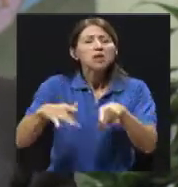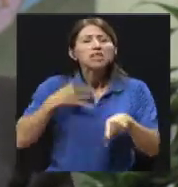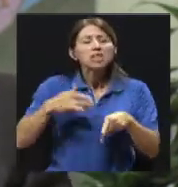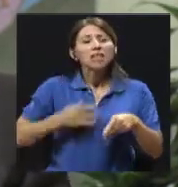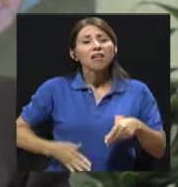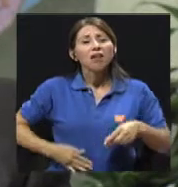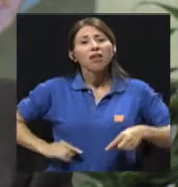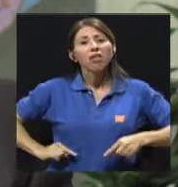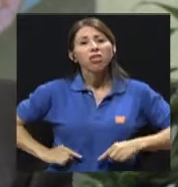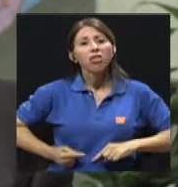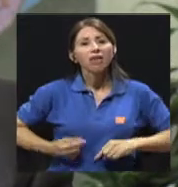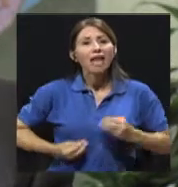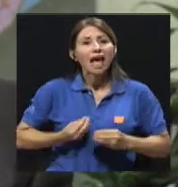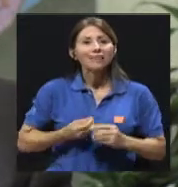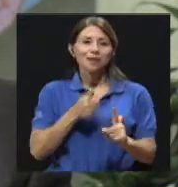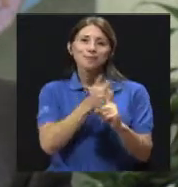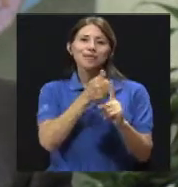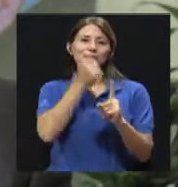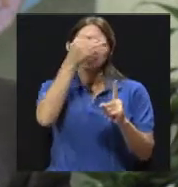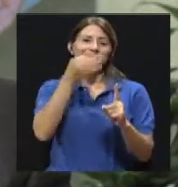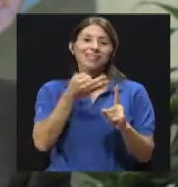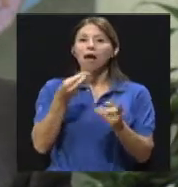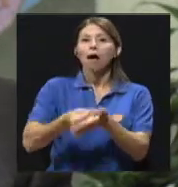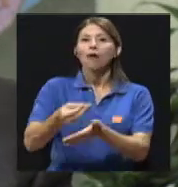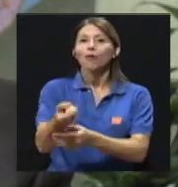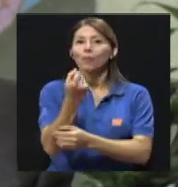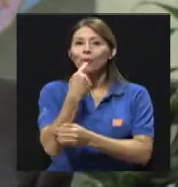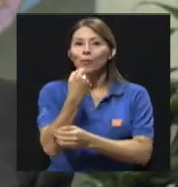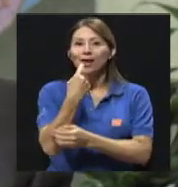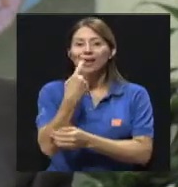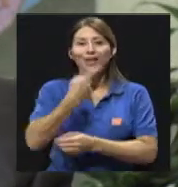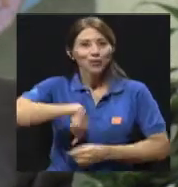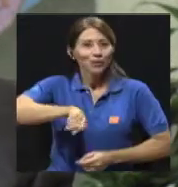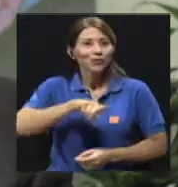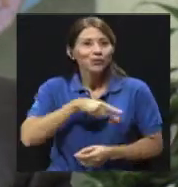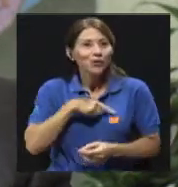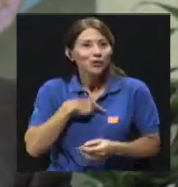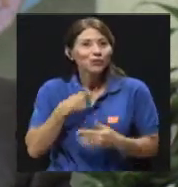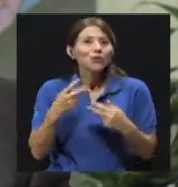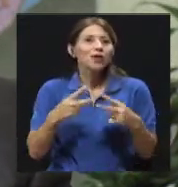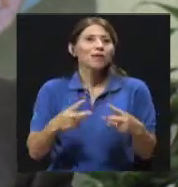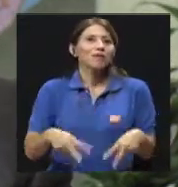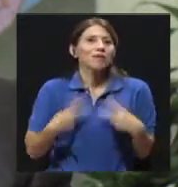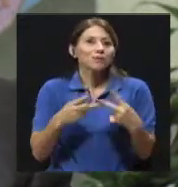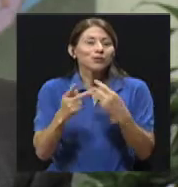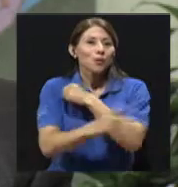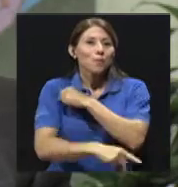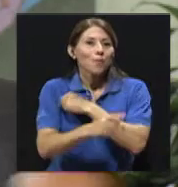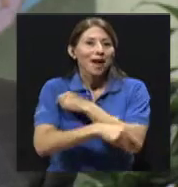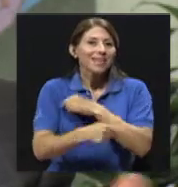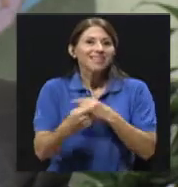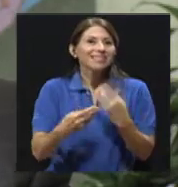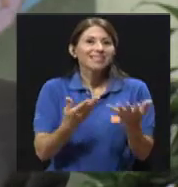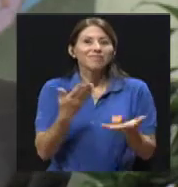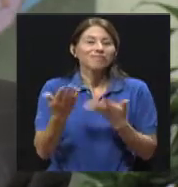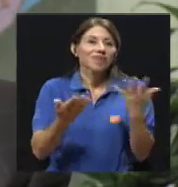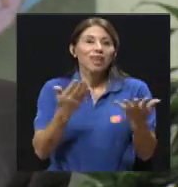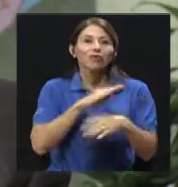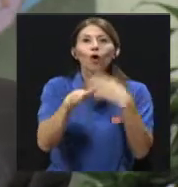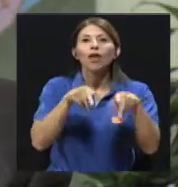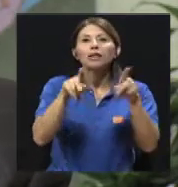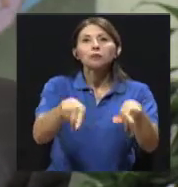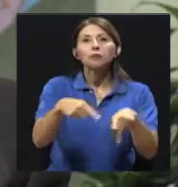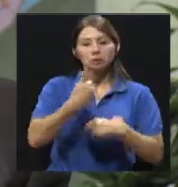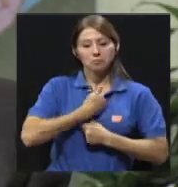primero que tiende es a tomarse algo. Nosotros vivimos en el país del tomate, ¿verdad? Usted va a la pulpería y el pulpero le dice tomate tal cosa,